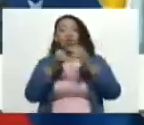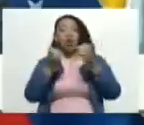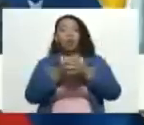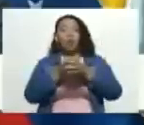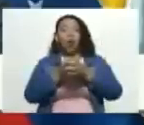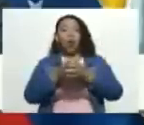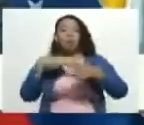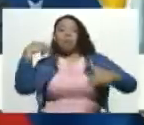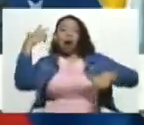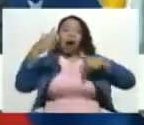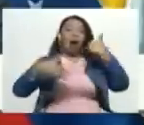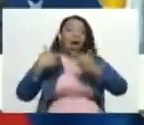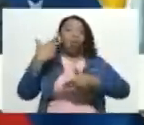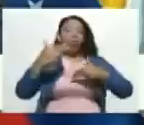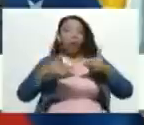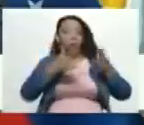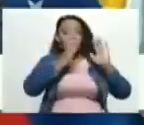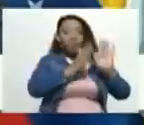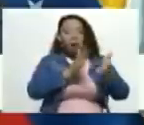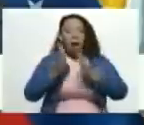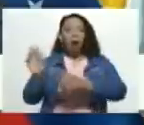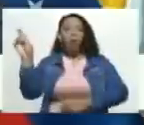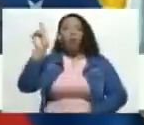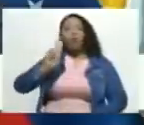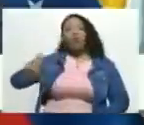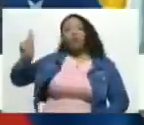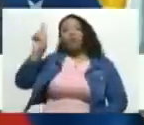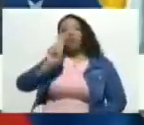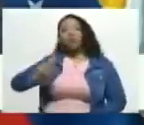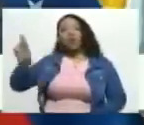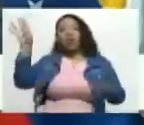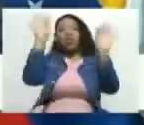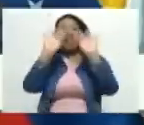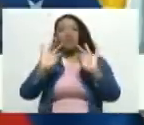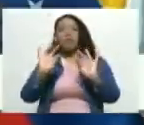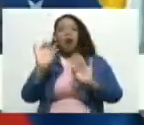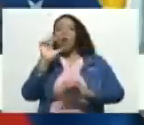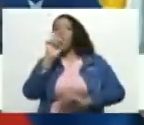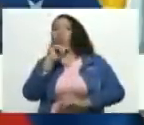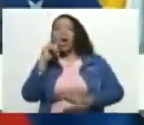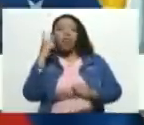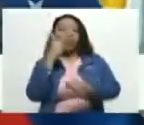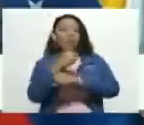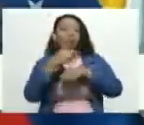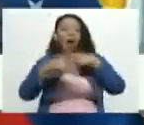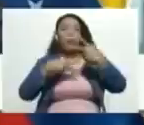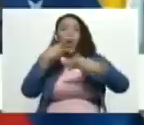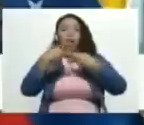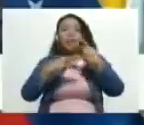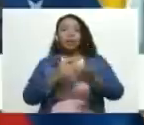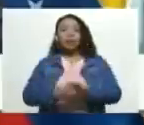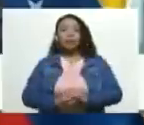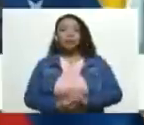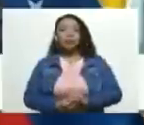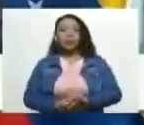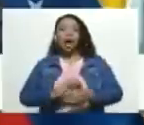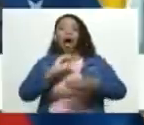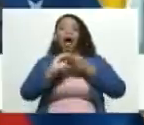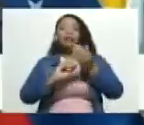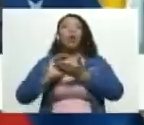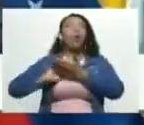organizada para, utilizando de manera indebida la política, haciendo